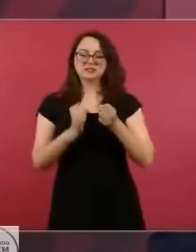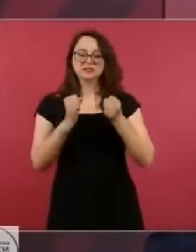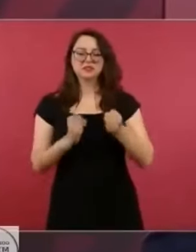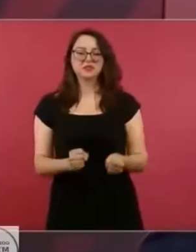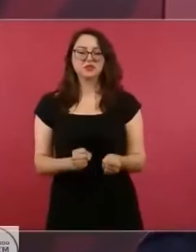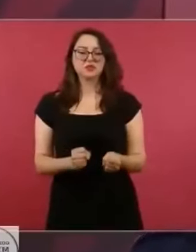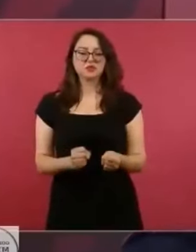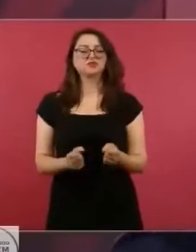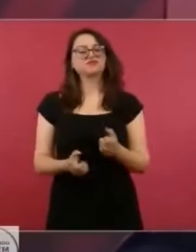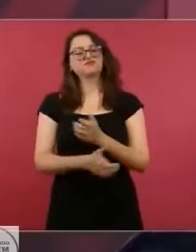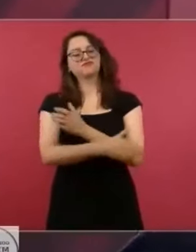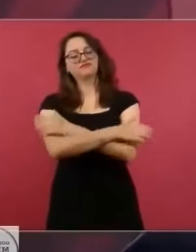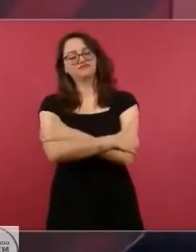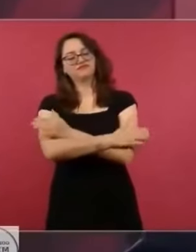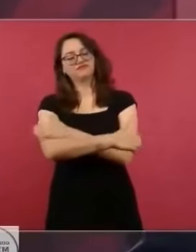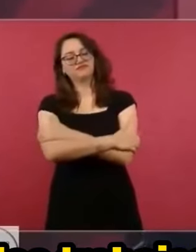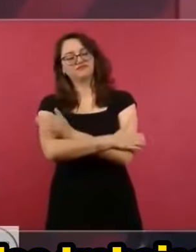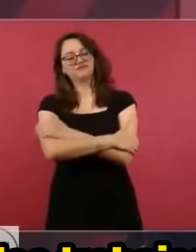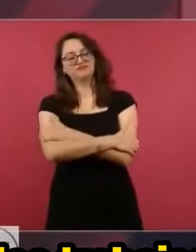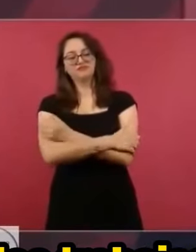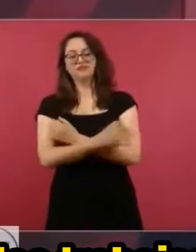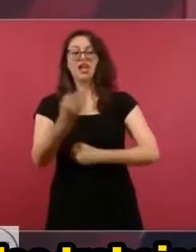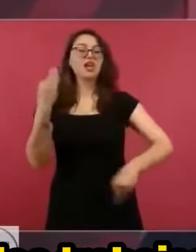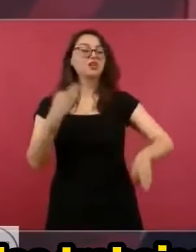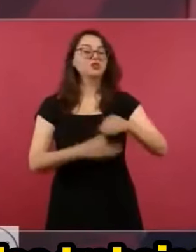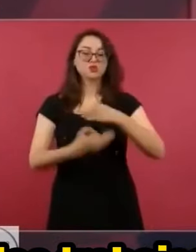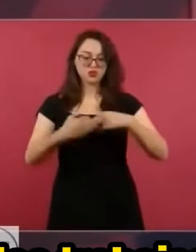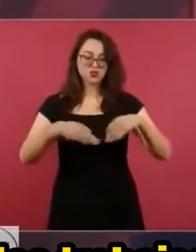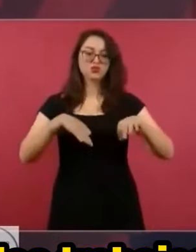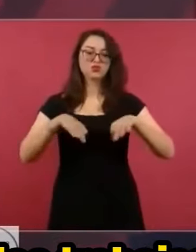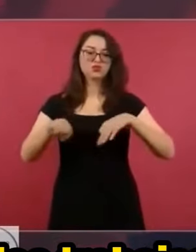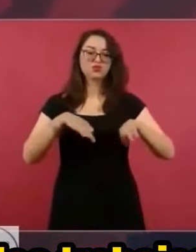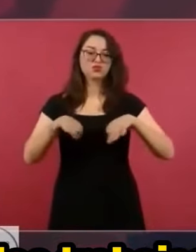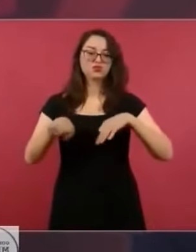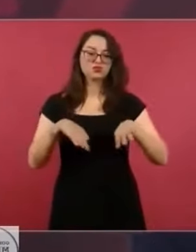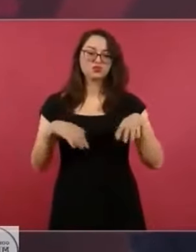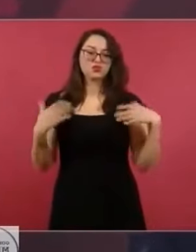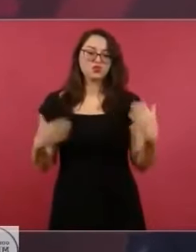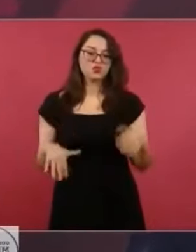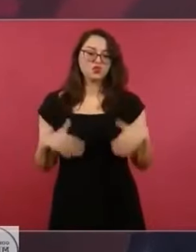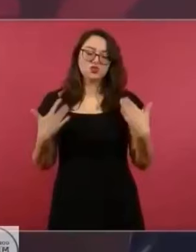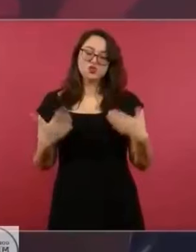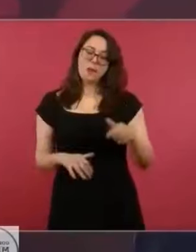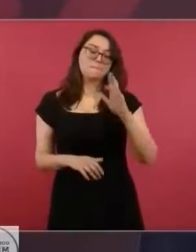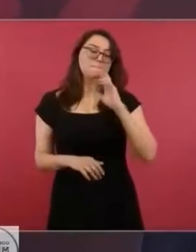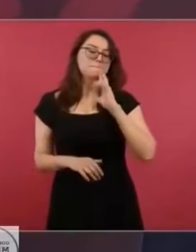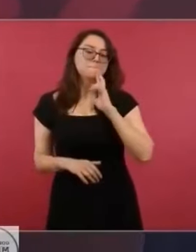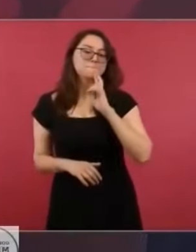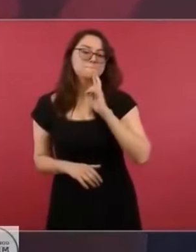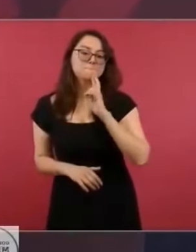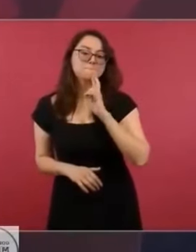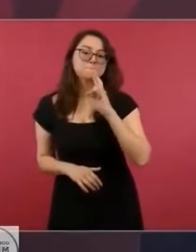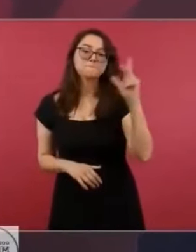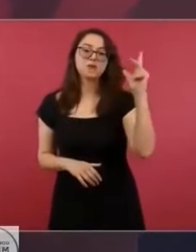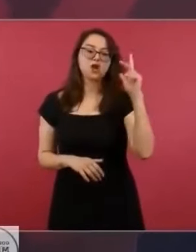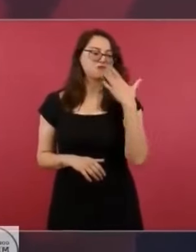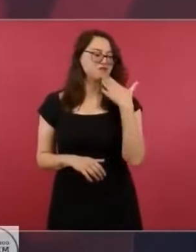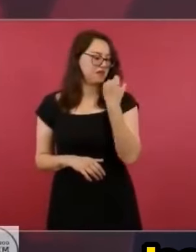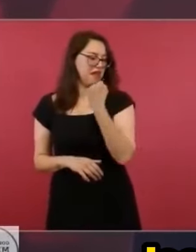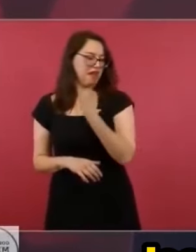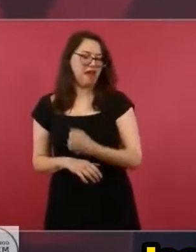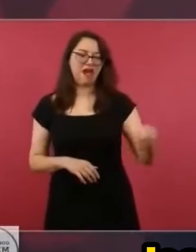Y les mando un abrazo a todos los trabajadores de la construcción, son los mejores trabajadores del mundo,